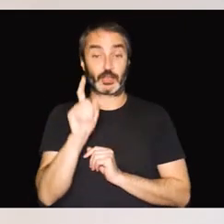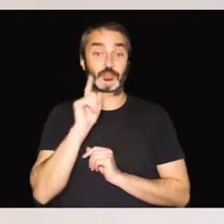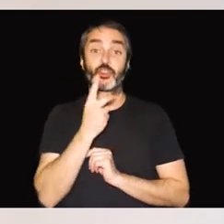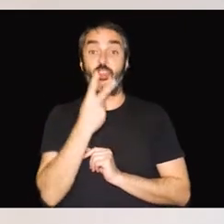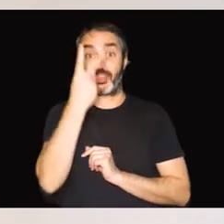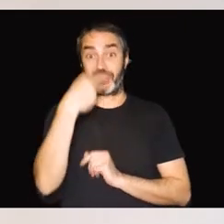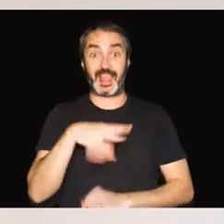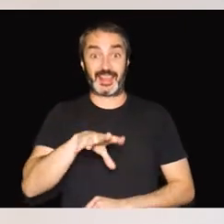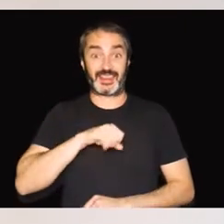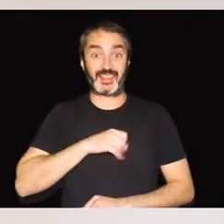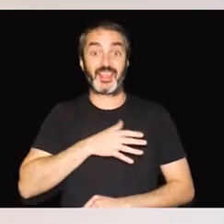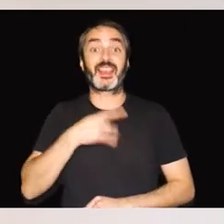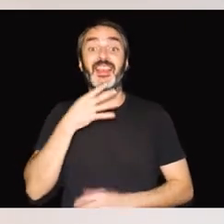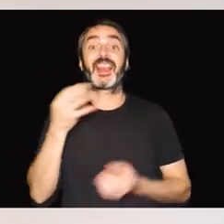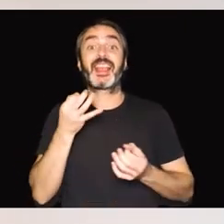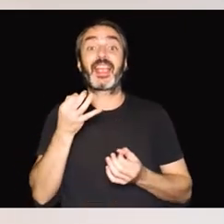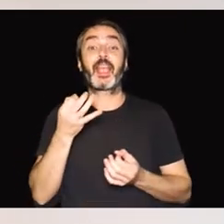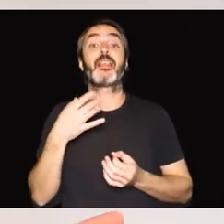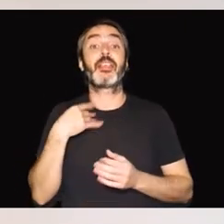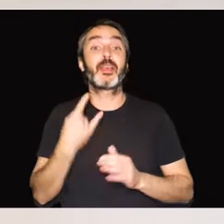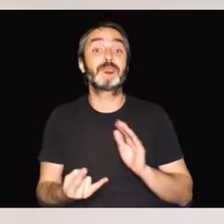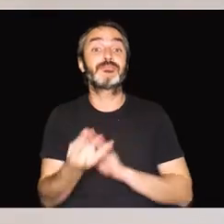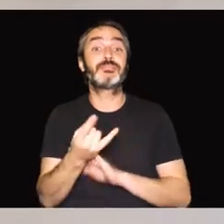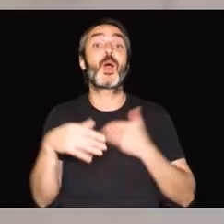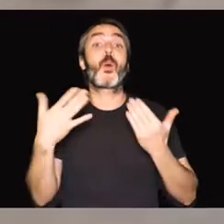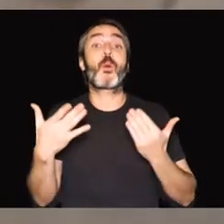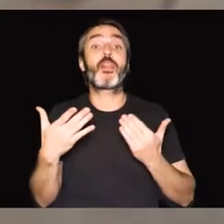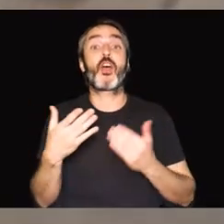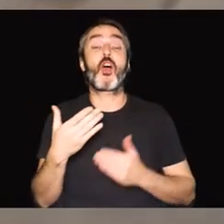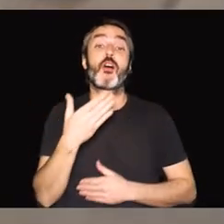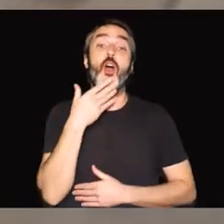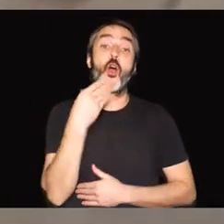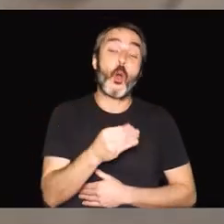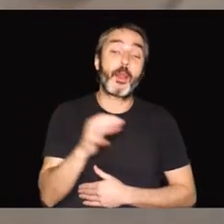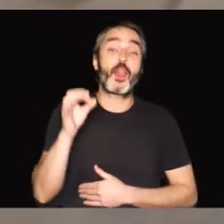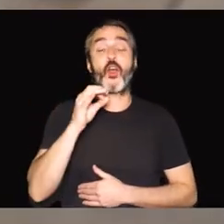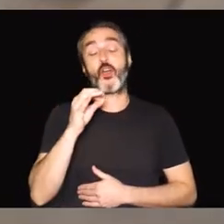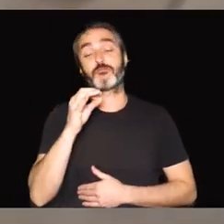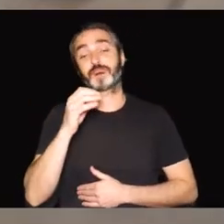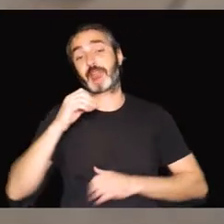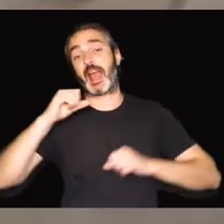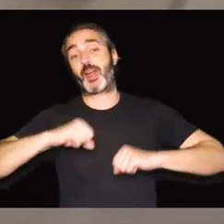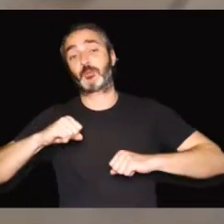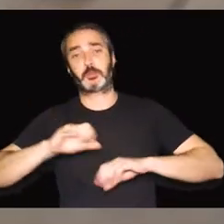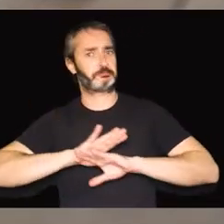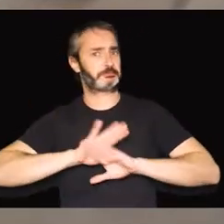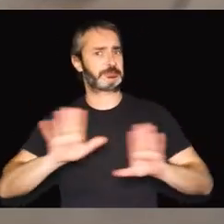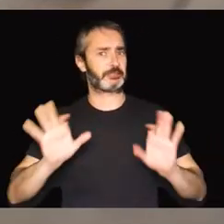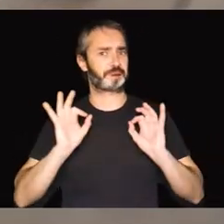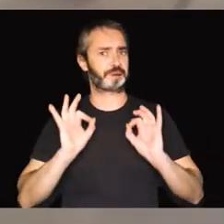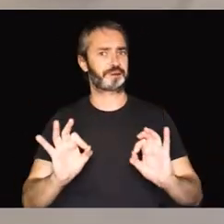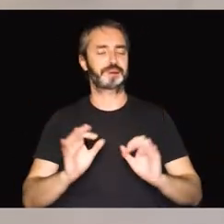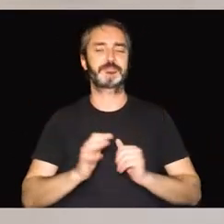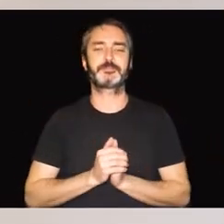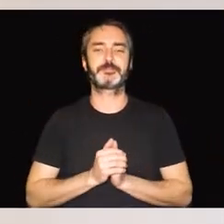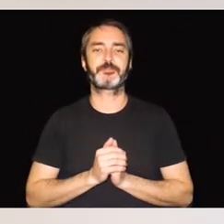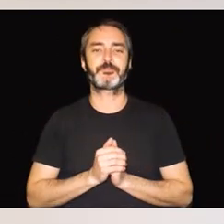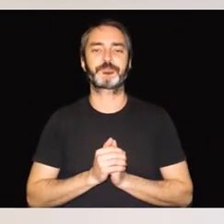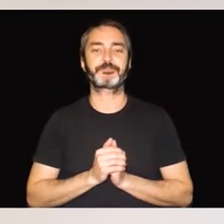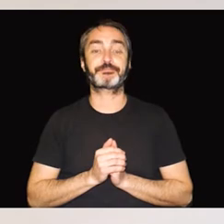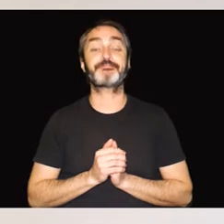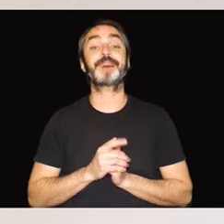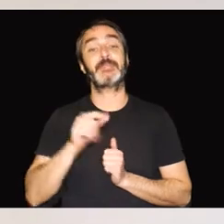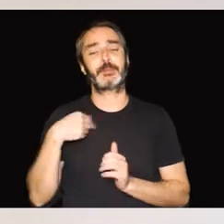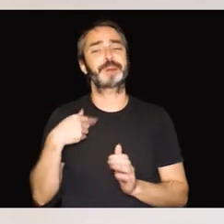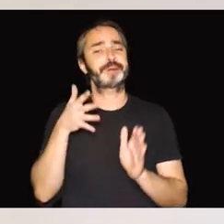sordoceguera adquirida es aquella quien la sordoceguera le viene en la adolescencia o en la edad adulta. A su vez,